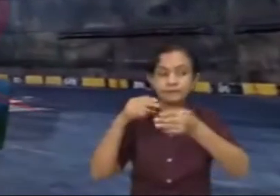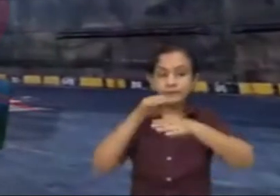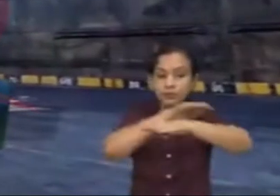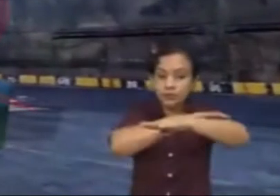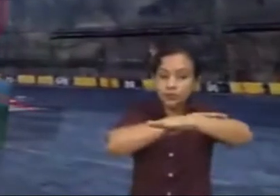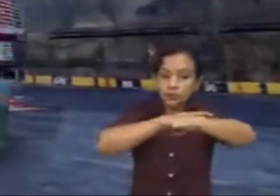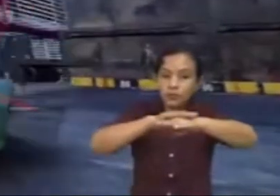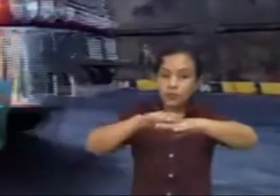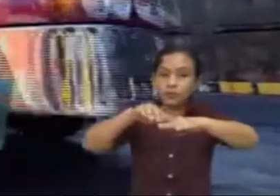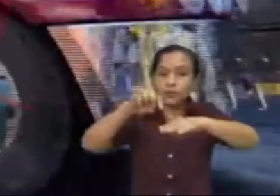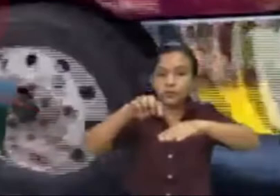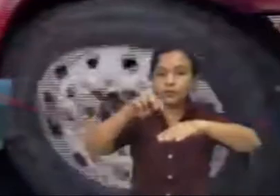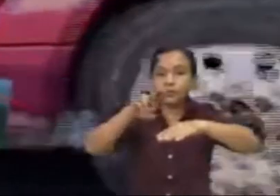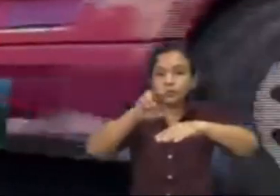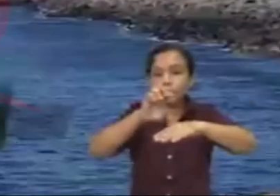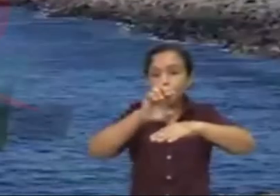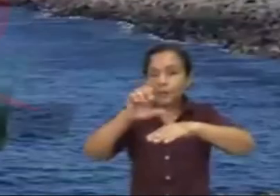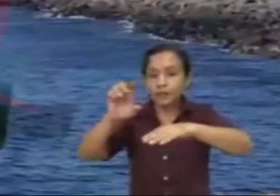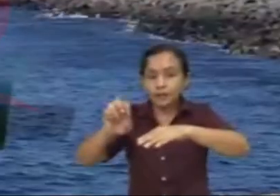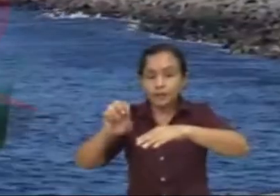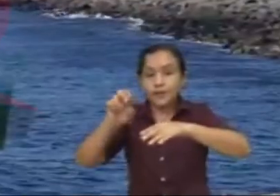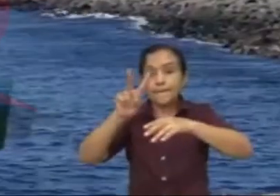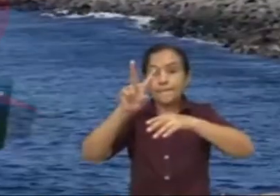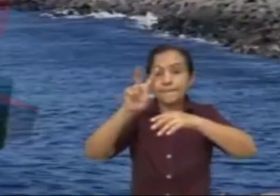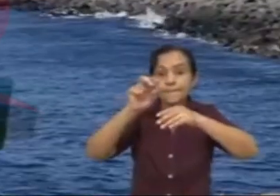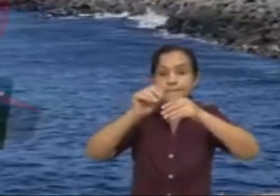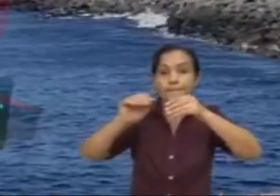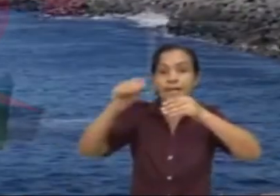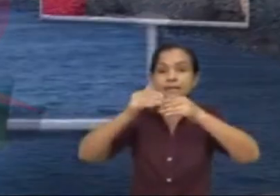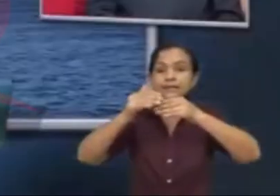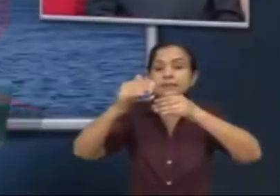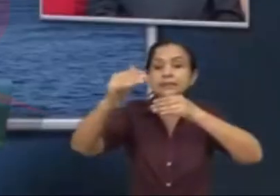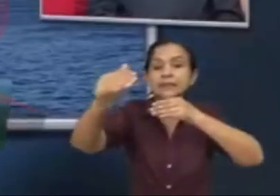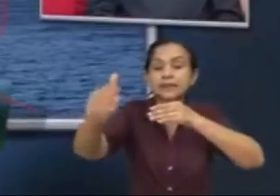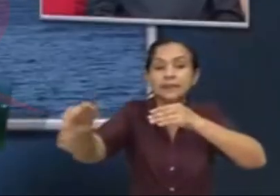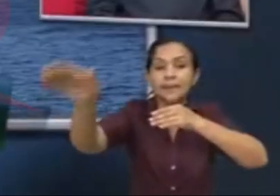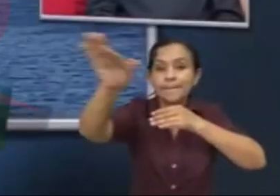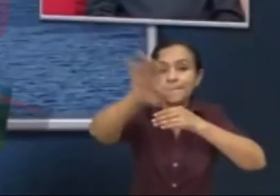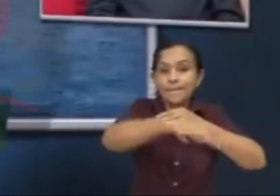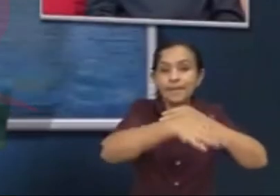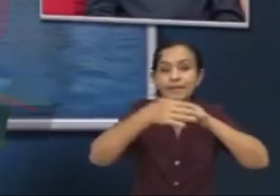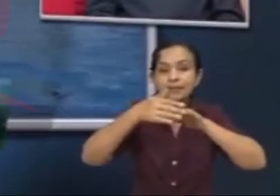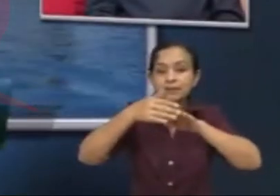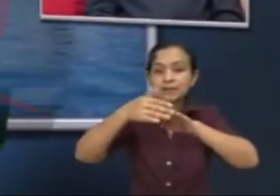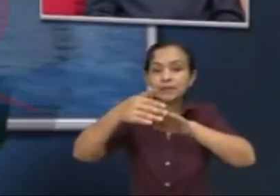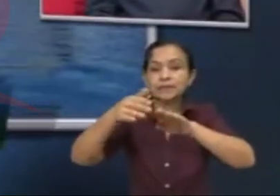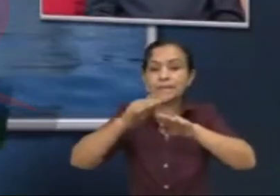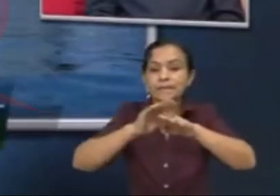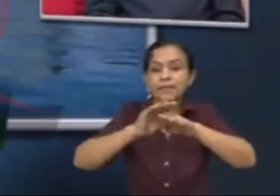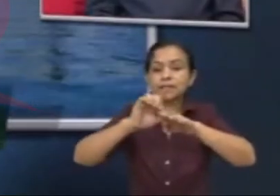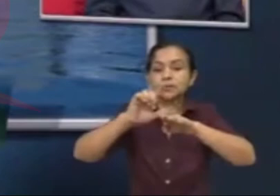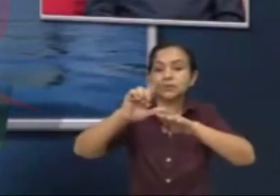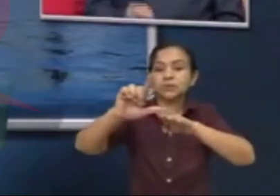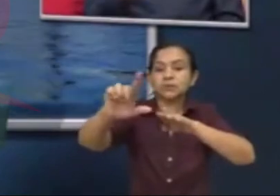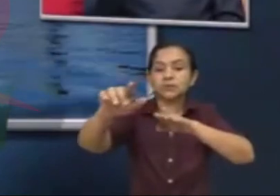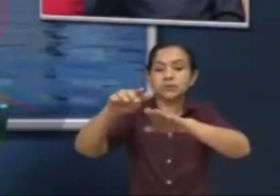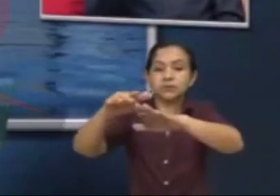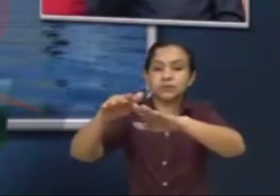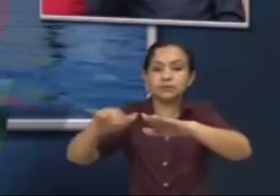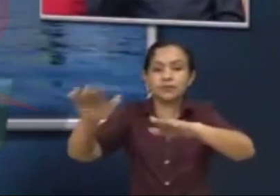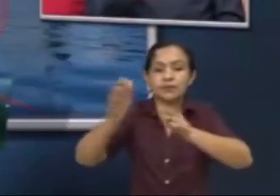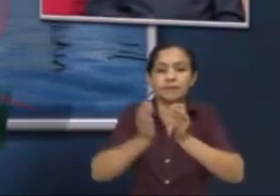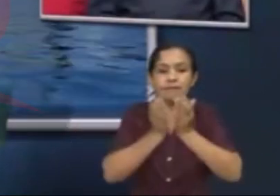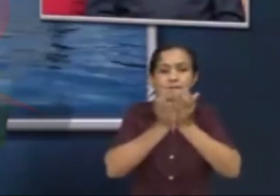tener ninguna dificultad de que el gobierno nos esté subsidiando. Eso no lo vamos a permitir porque